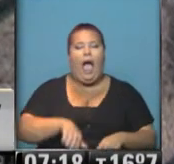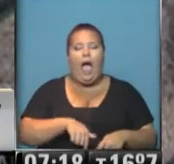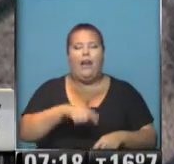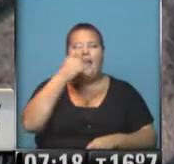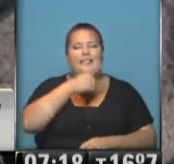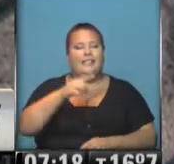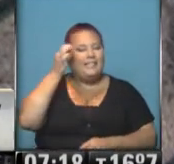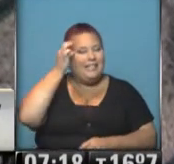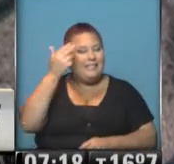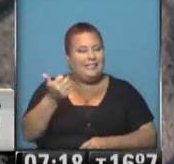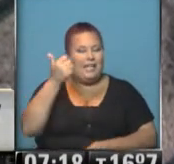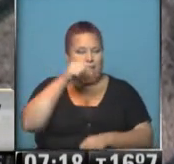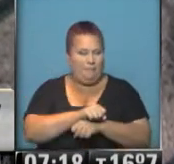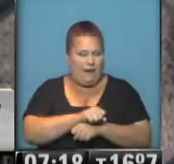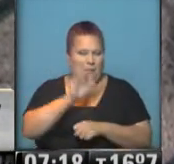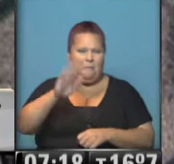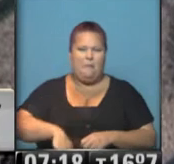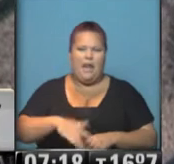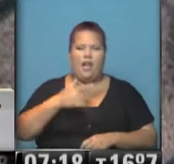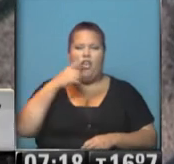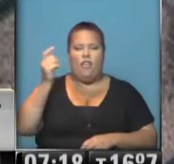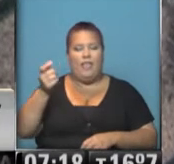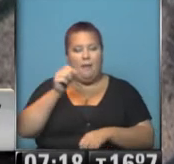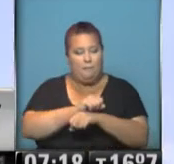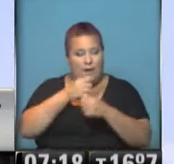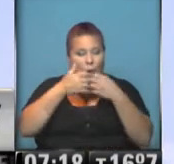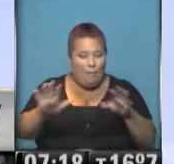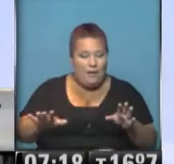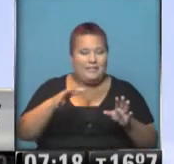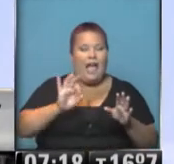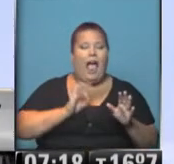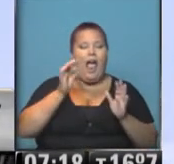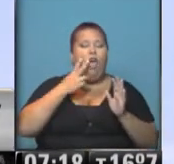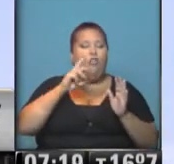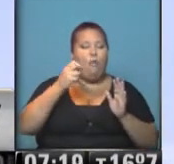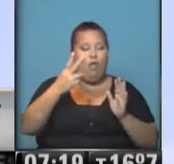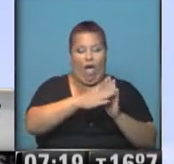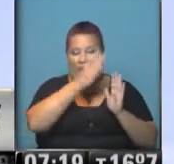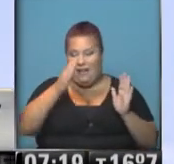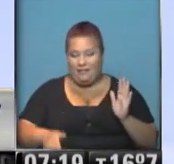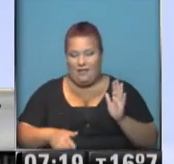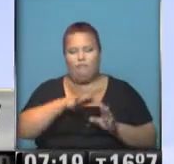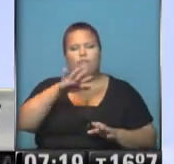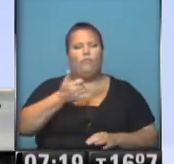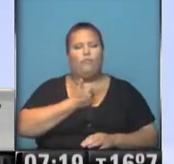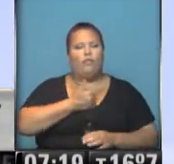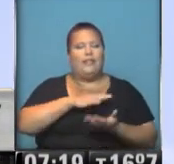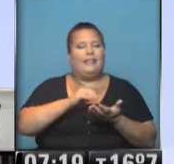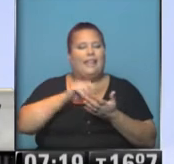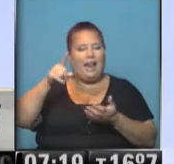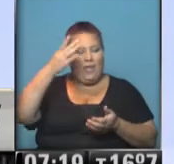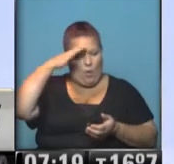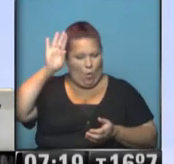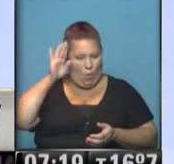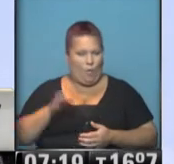136 presos, el número más bajo de reos desde su apertura en el año 2002, ubicada en territorio cubano.